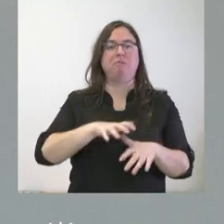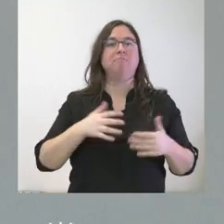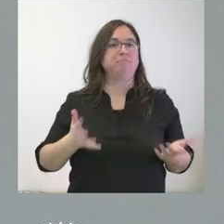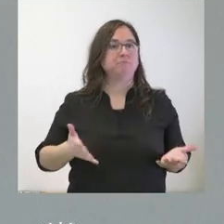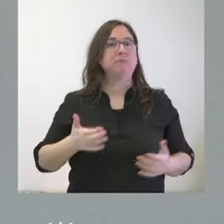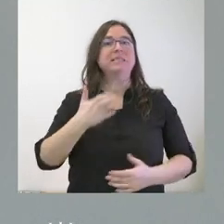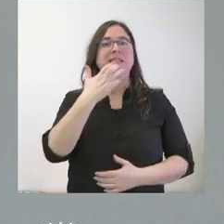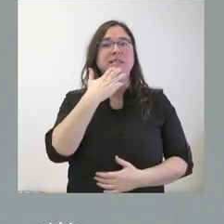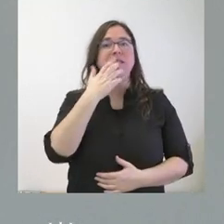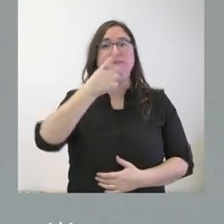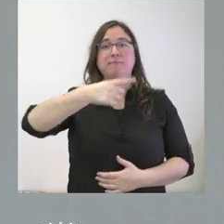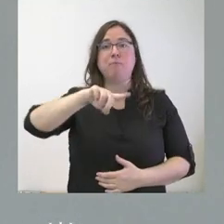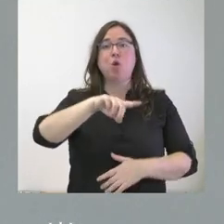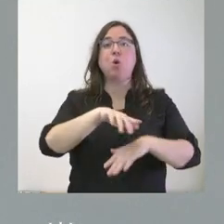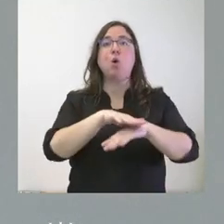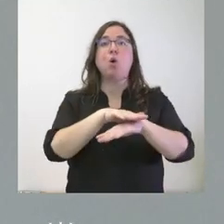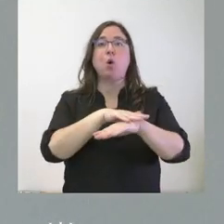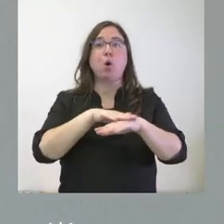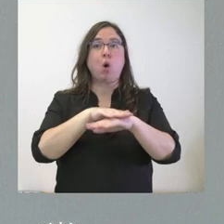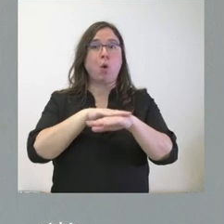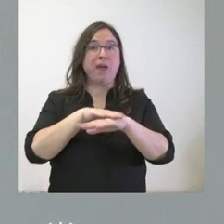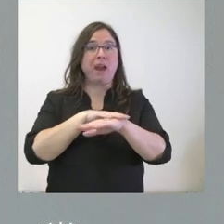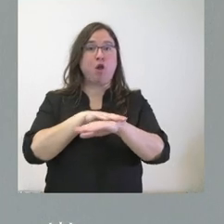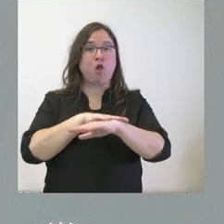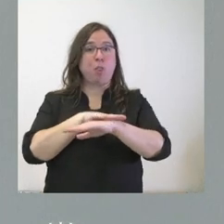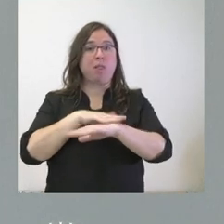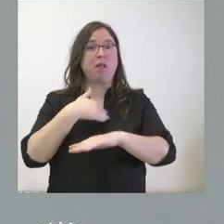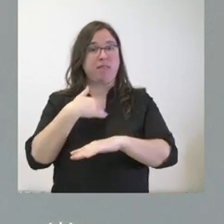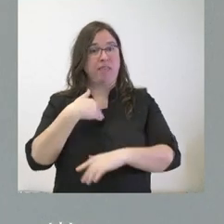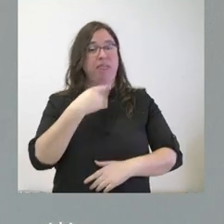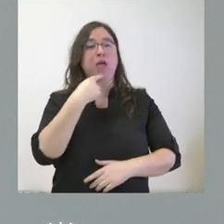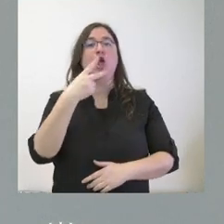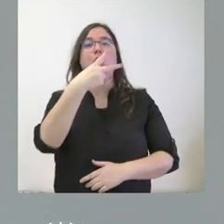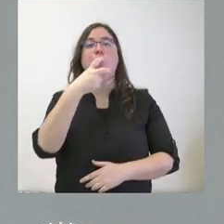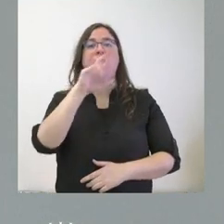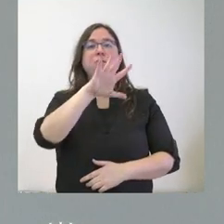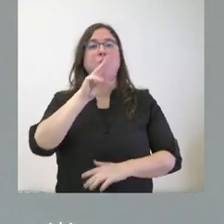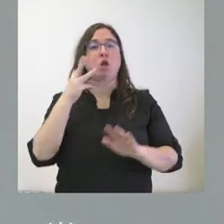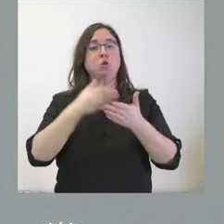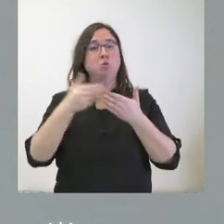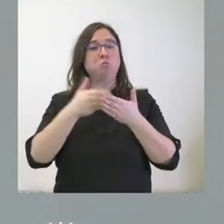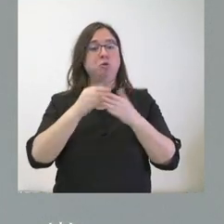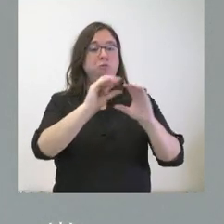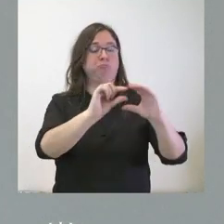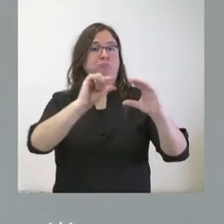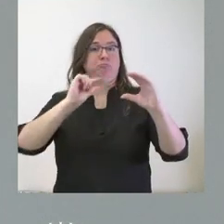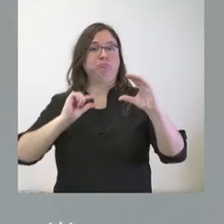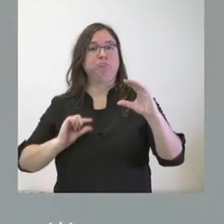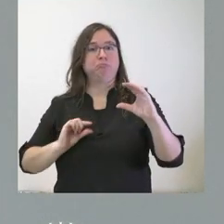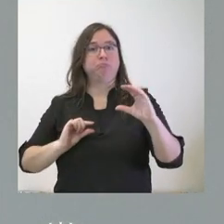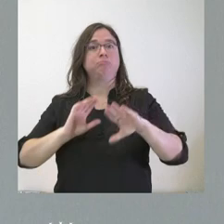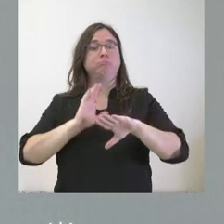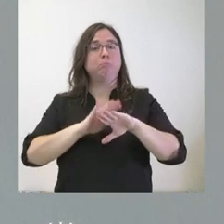en que por parte del gobierno se señaló que una parte de esos 258 millones de euros fallidos de